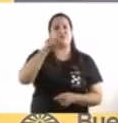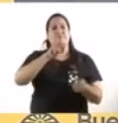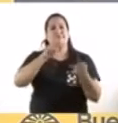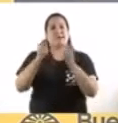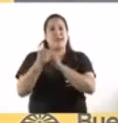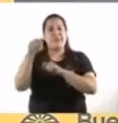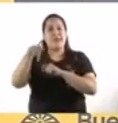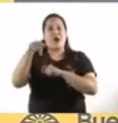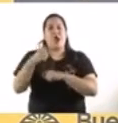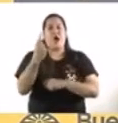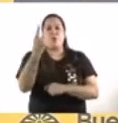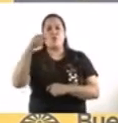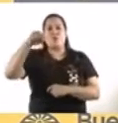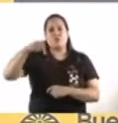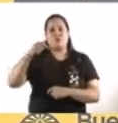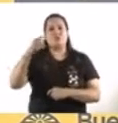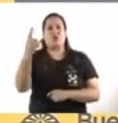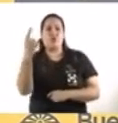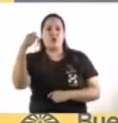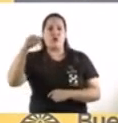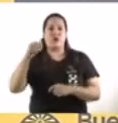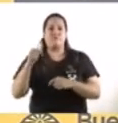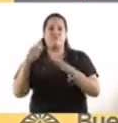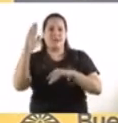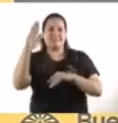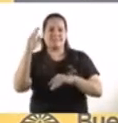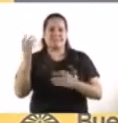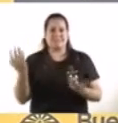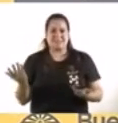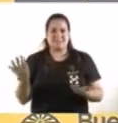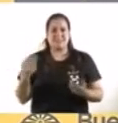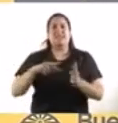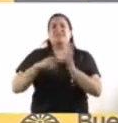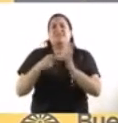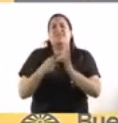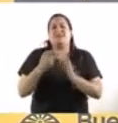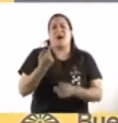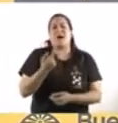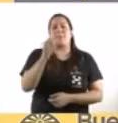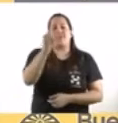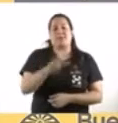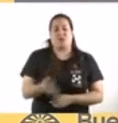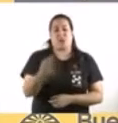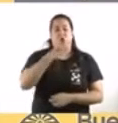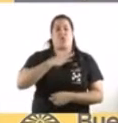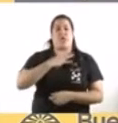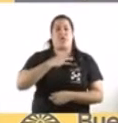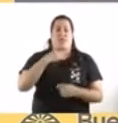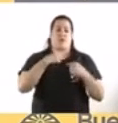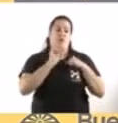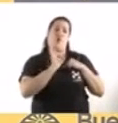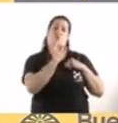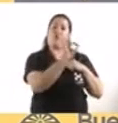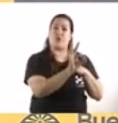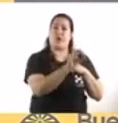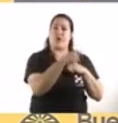Eso significa que cada contagiado contagia a más de uno. Eso hace que los casos aumenten diariamente.